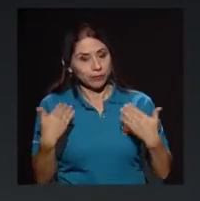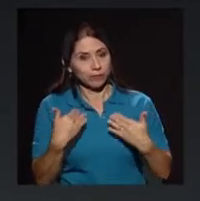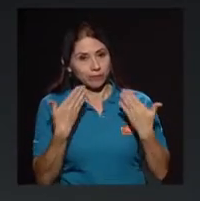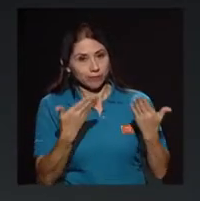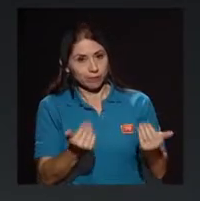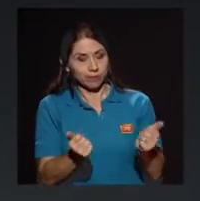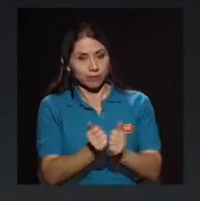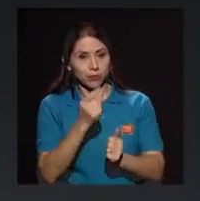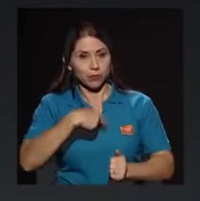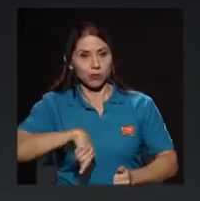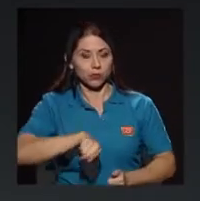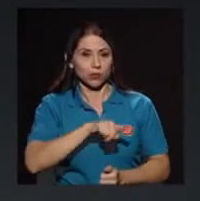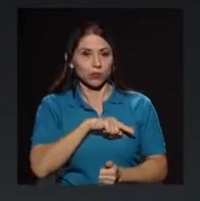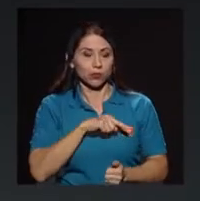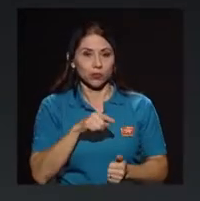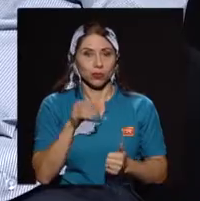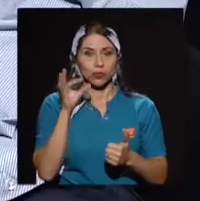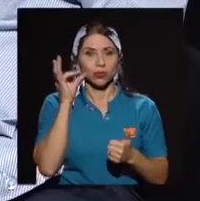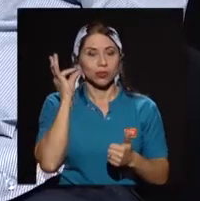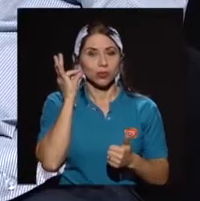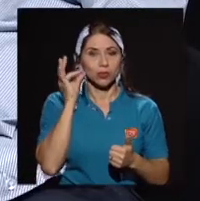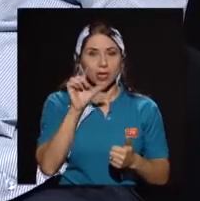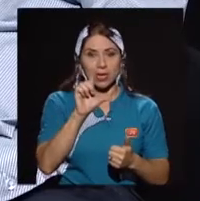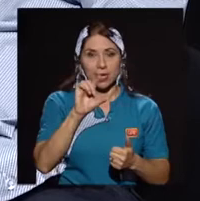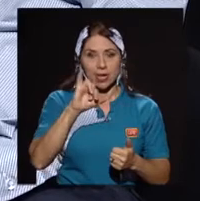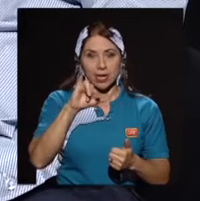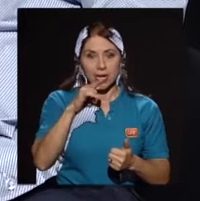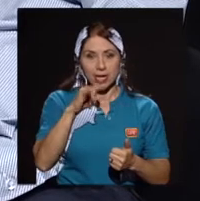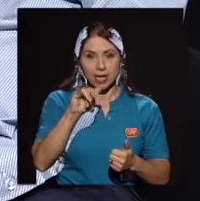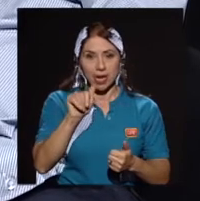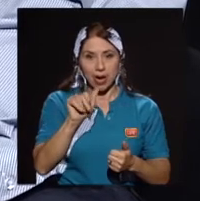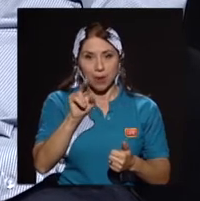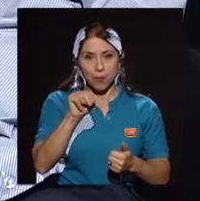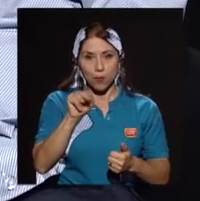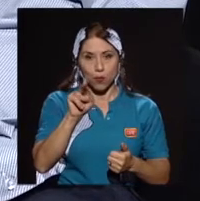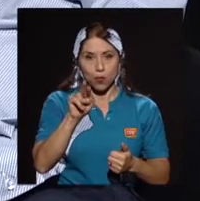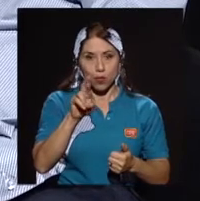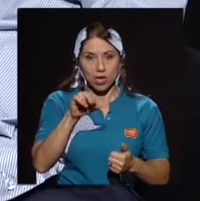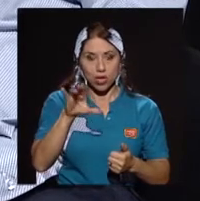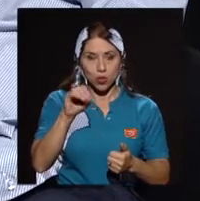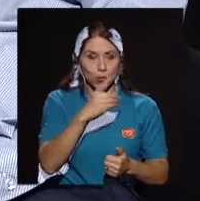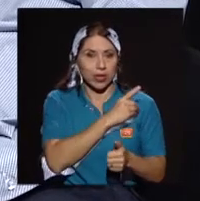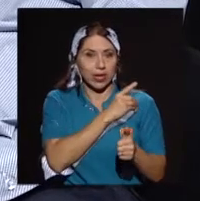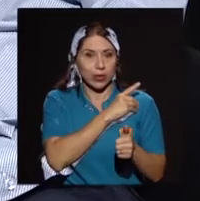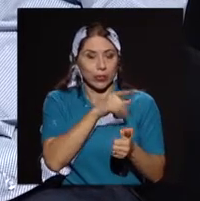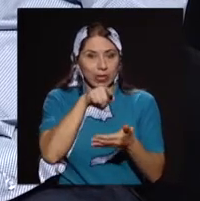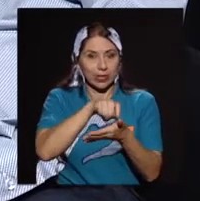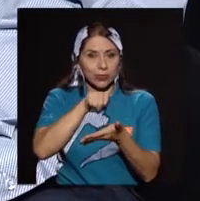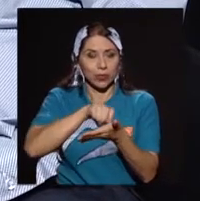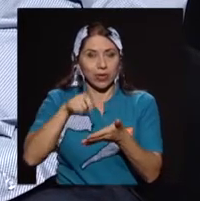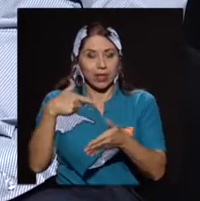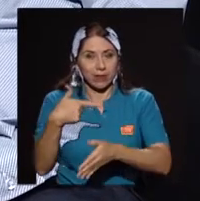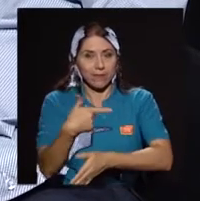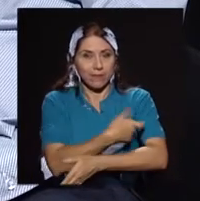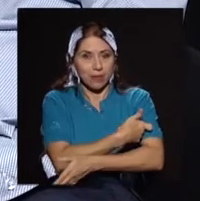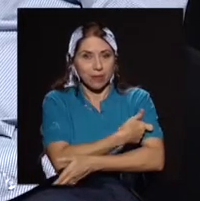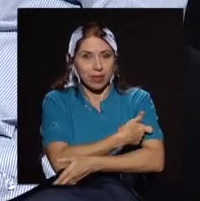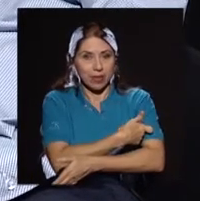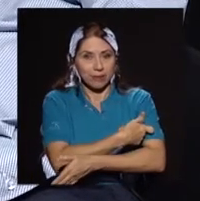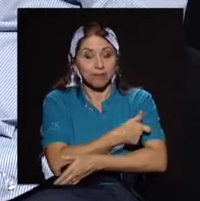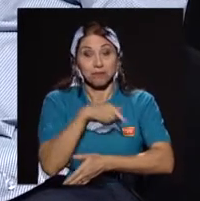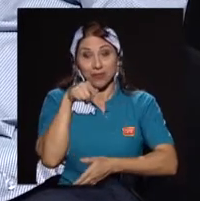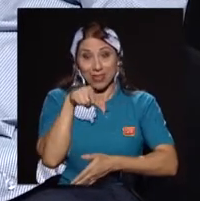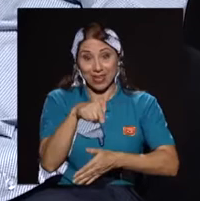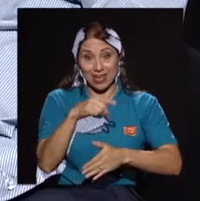con nosotros a doña Ligia Murillo, quien es la directora de la Escuela de Enfermería, que cumple la